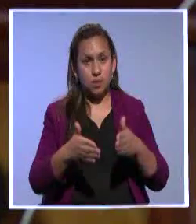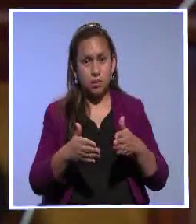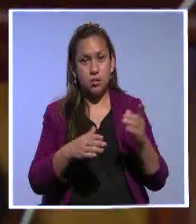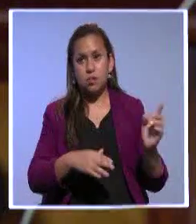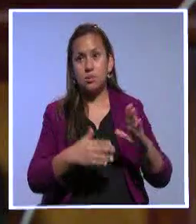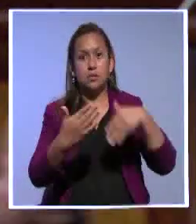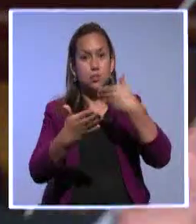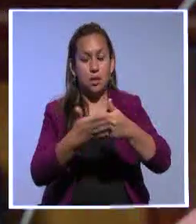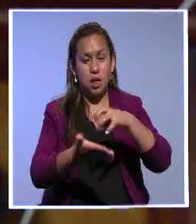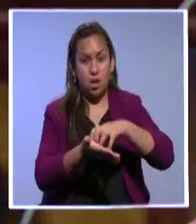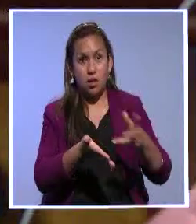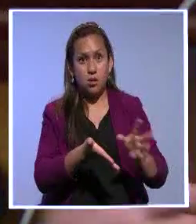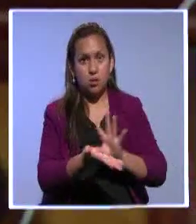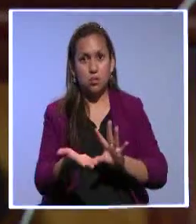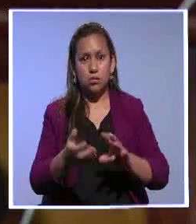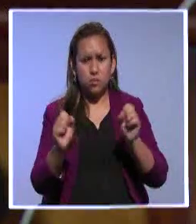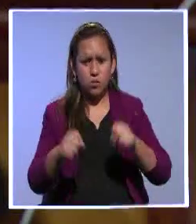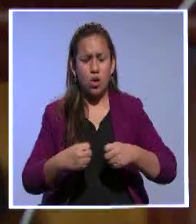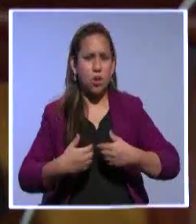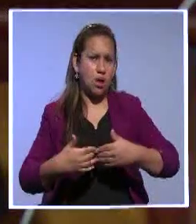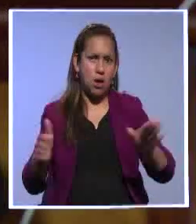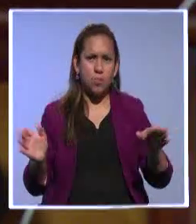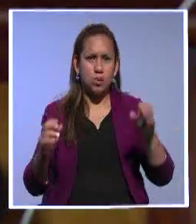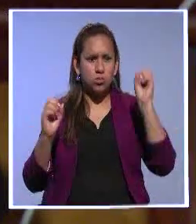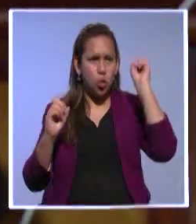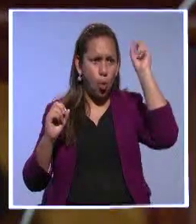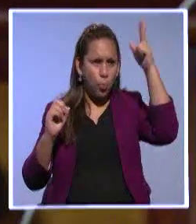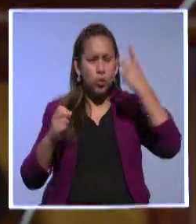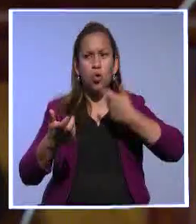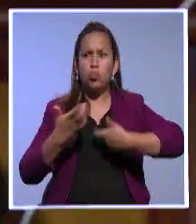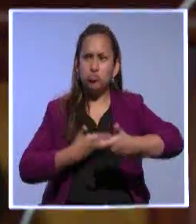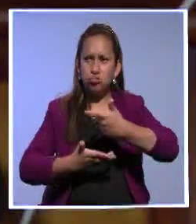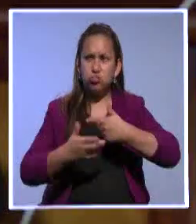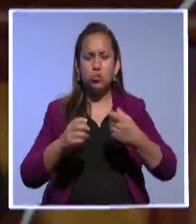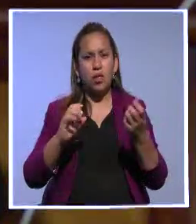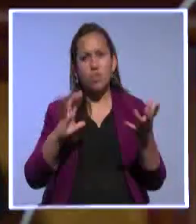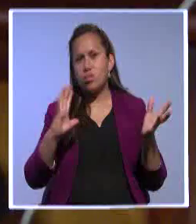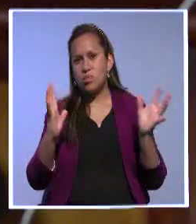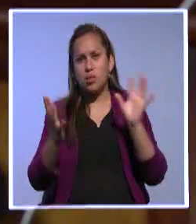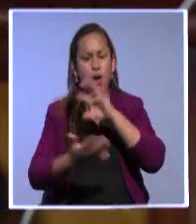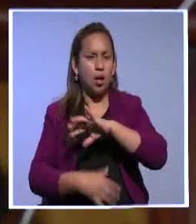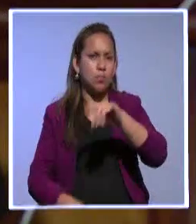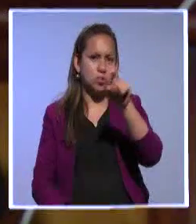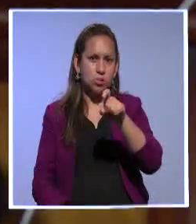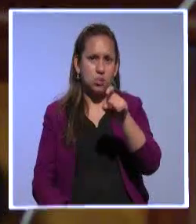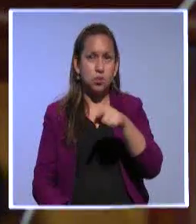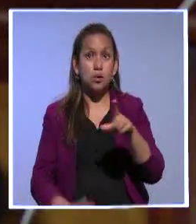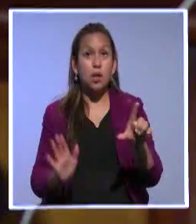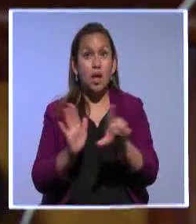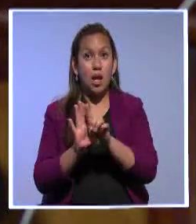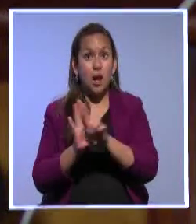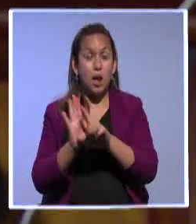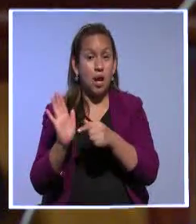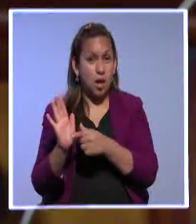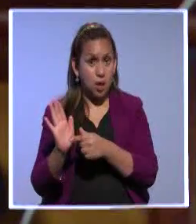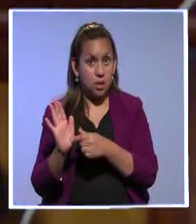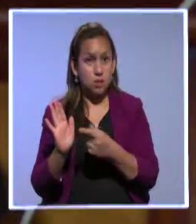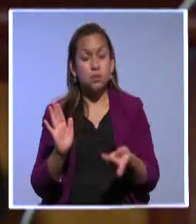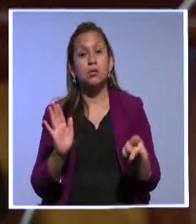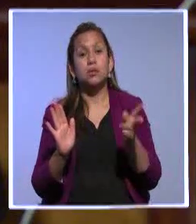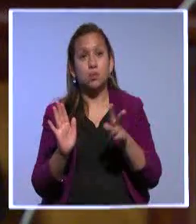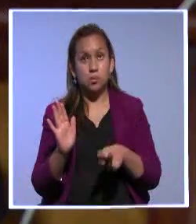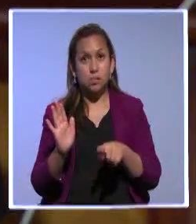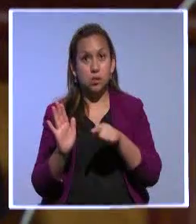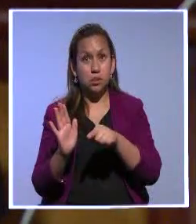tener apertura para negociar los cambios que sean necesarios, no solamente en las leyes que se cuestionan, sino